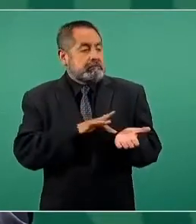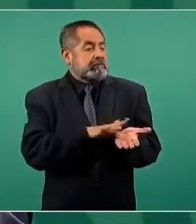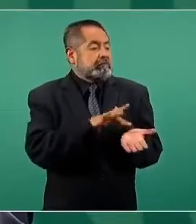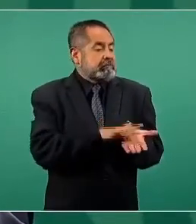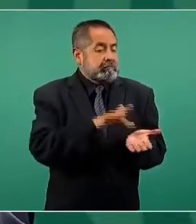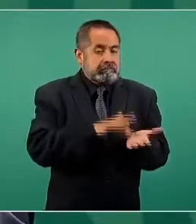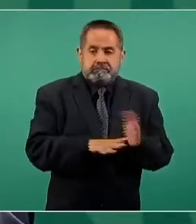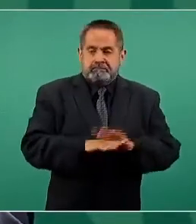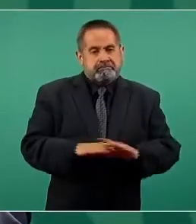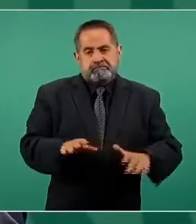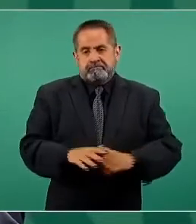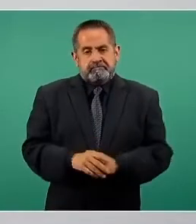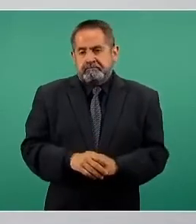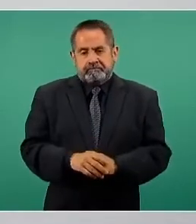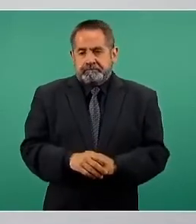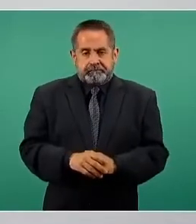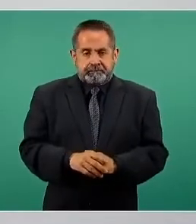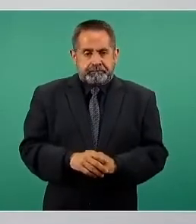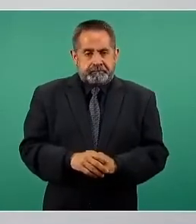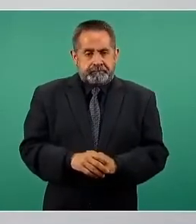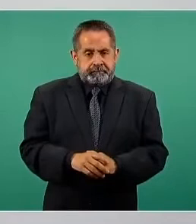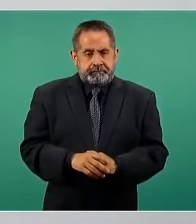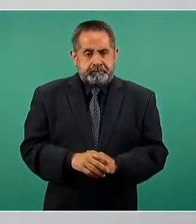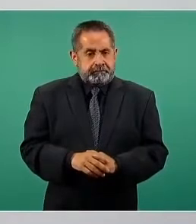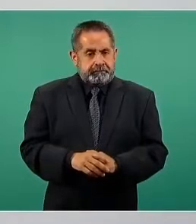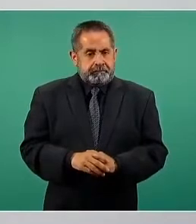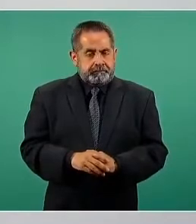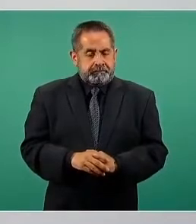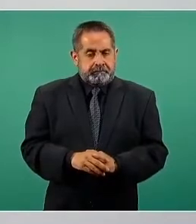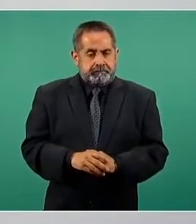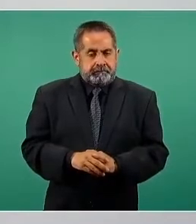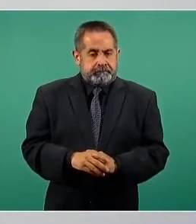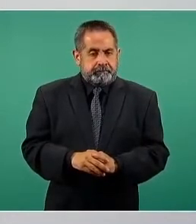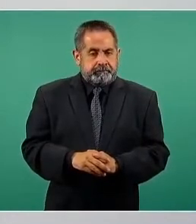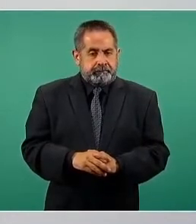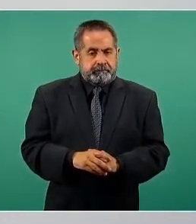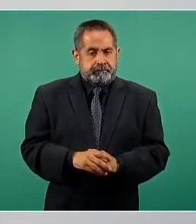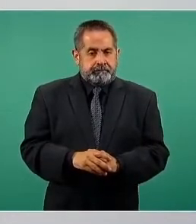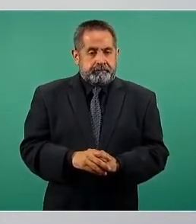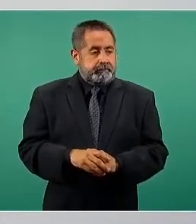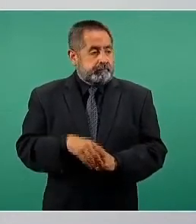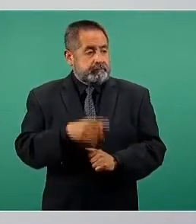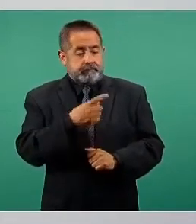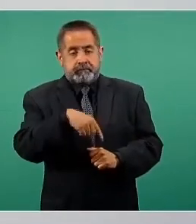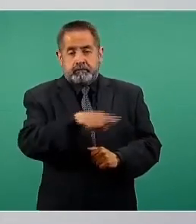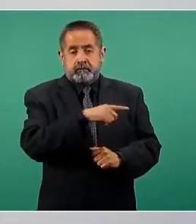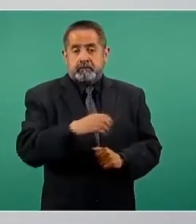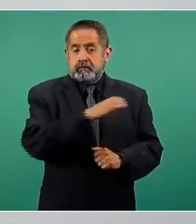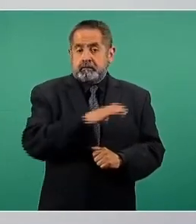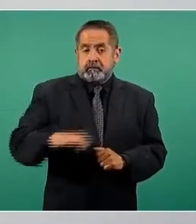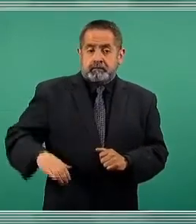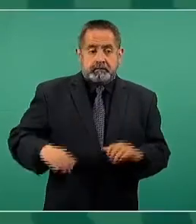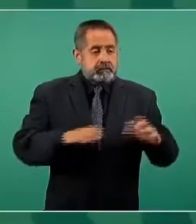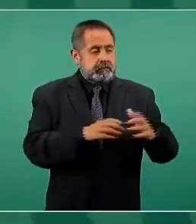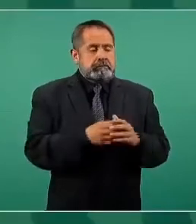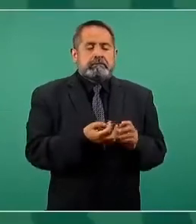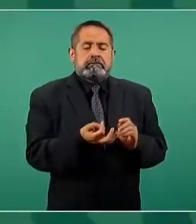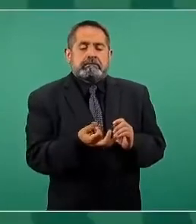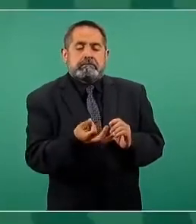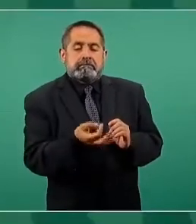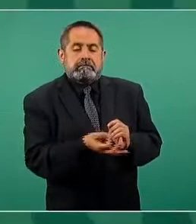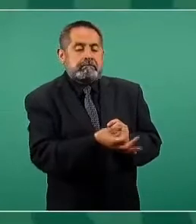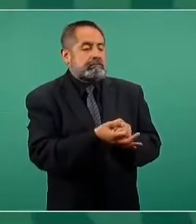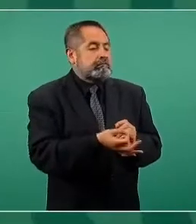que ofrecen migajas,